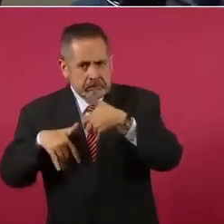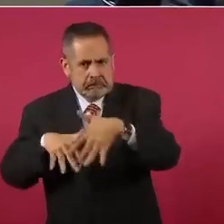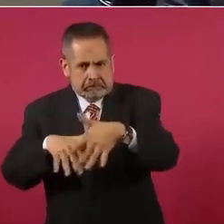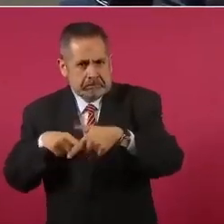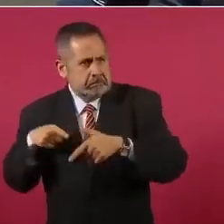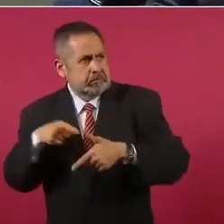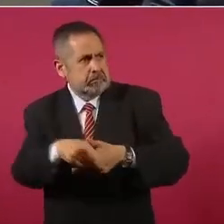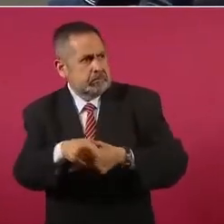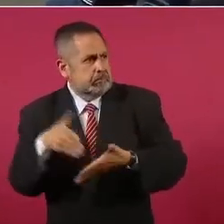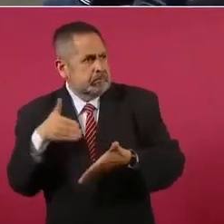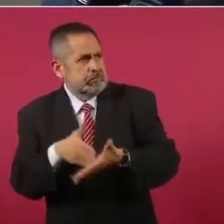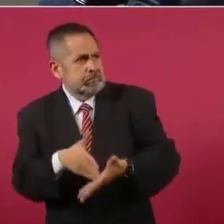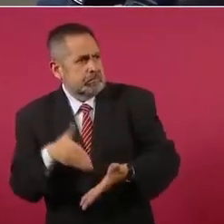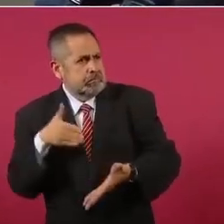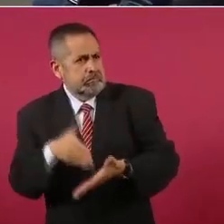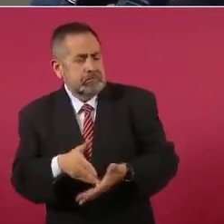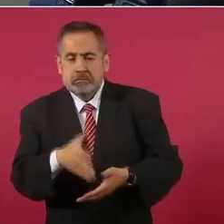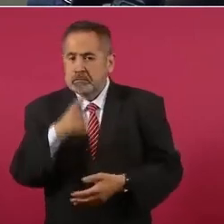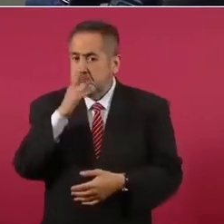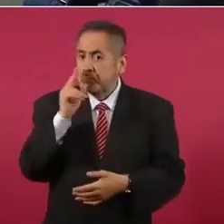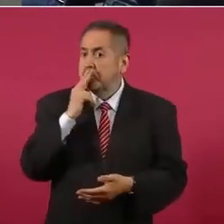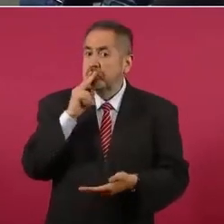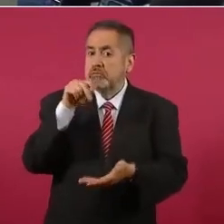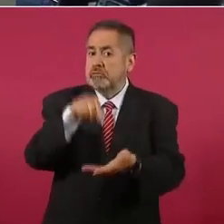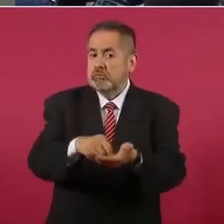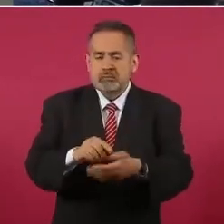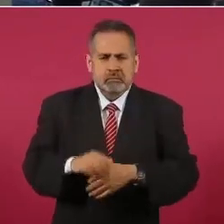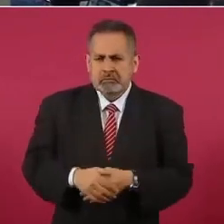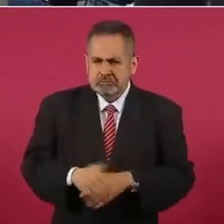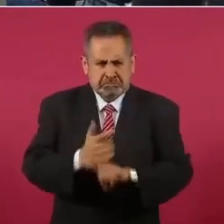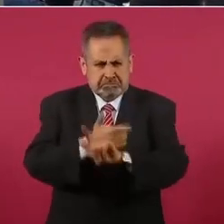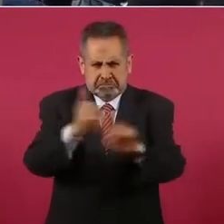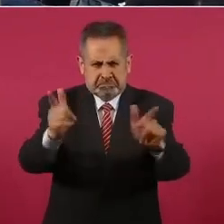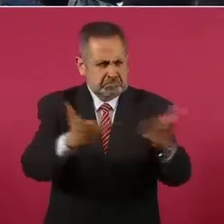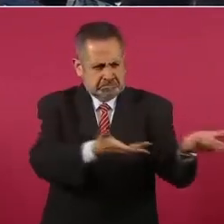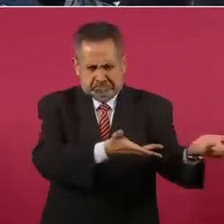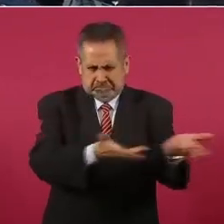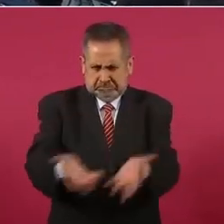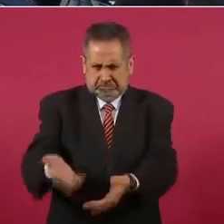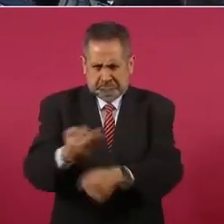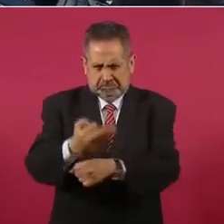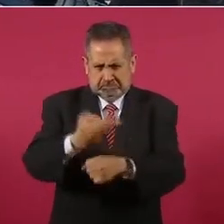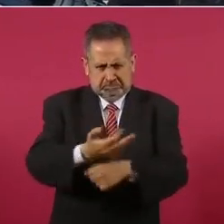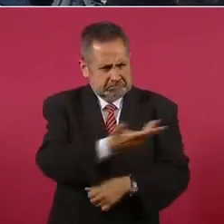Prohibido usar el Zócalo. No, que vengan al Zócalo.